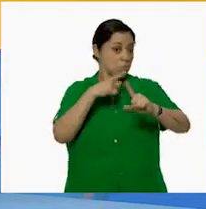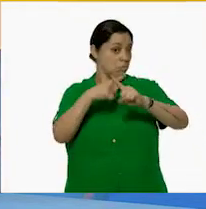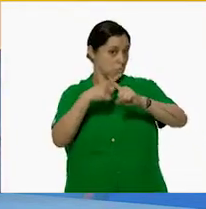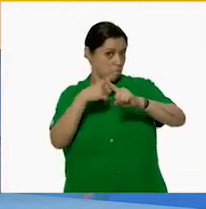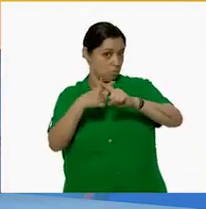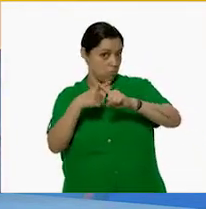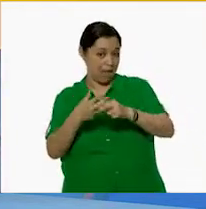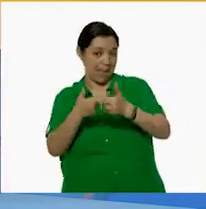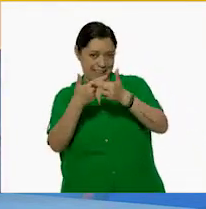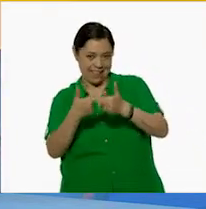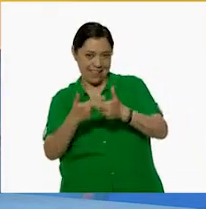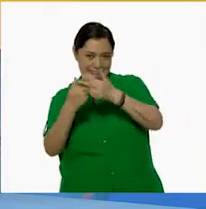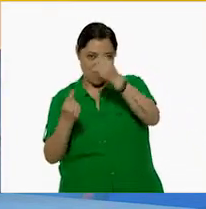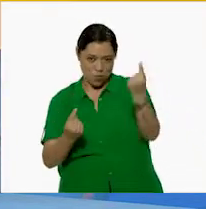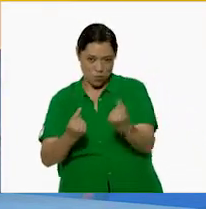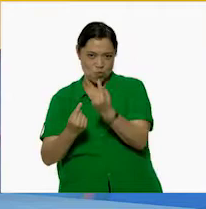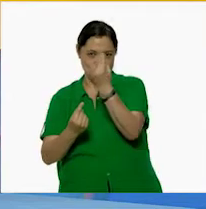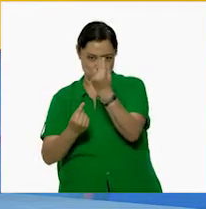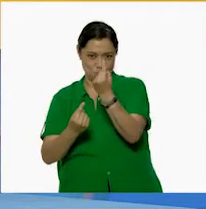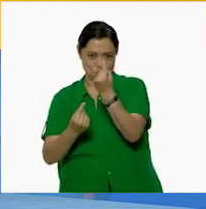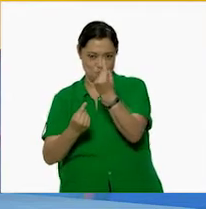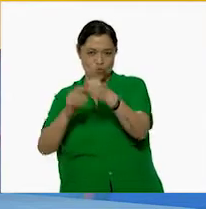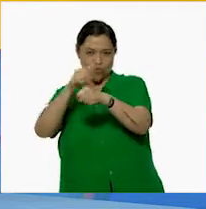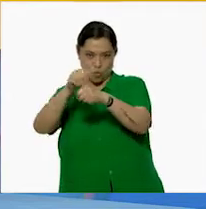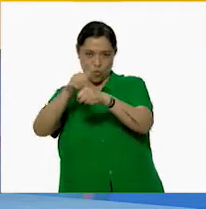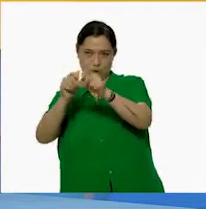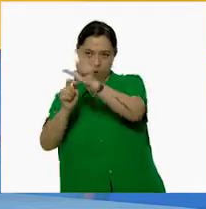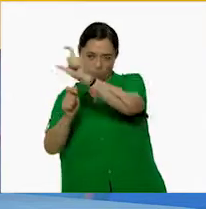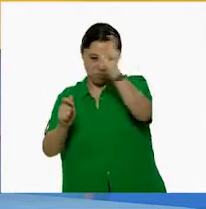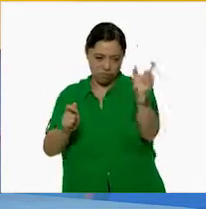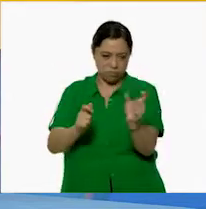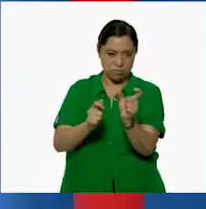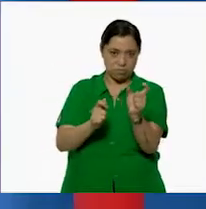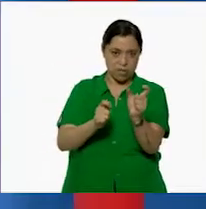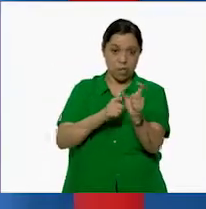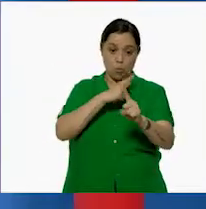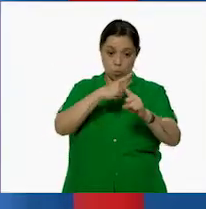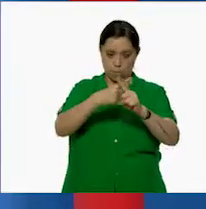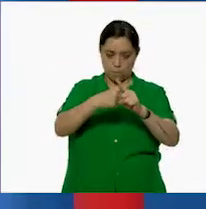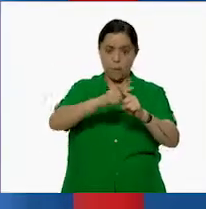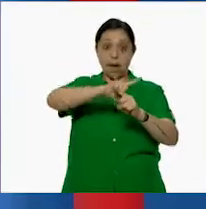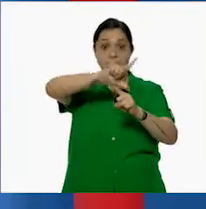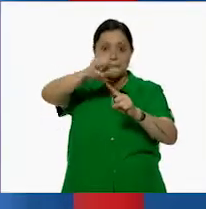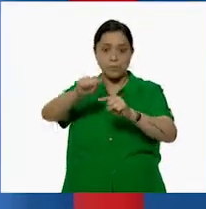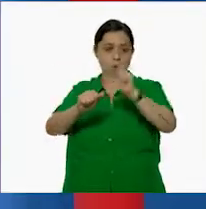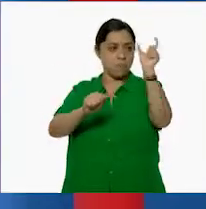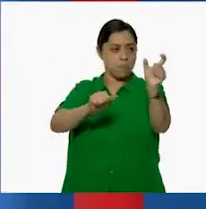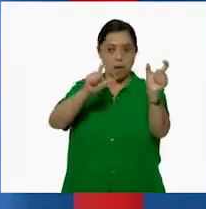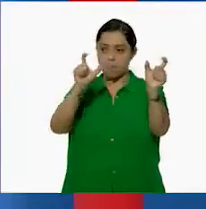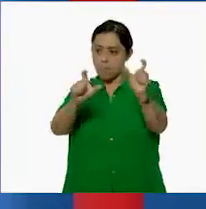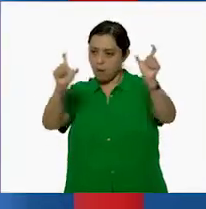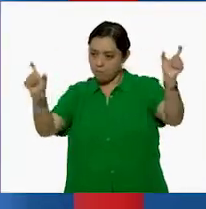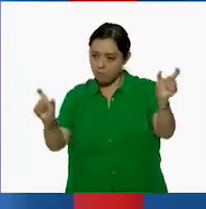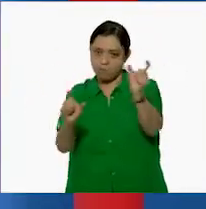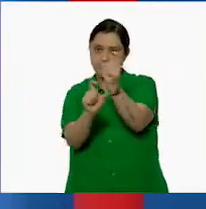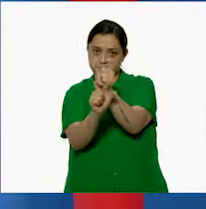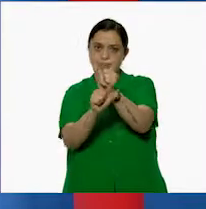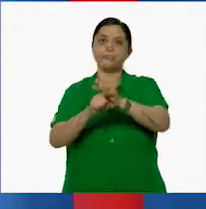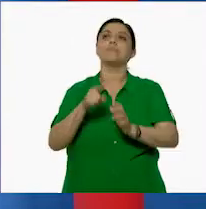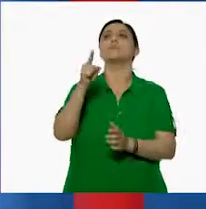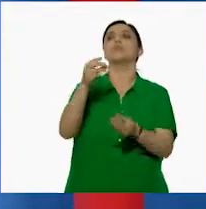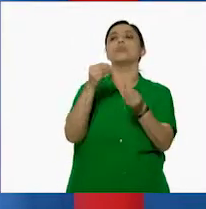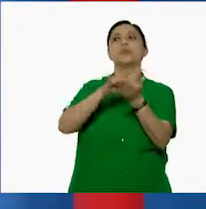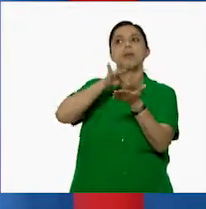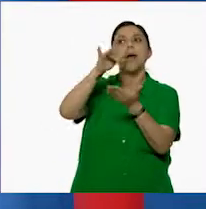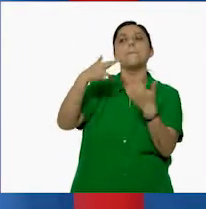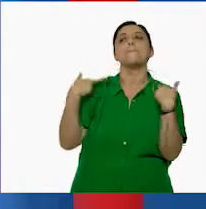número de una cifra y al final suman las dos cantidades. Muchísimas gracias, maestro Adán Icasio. Como siempre, fue